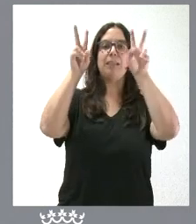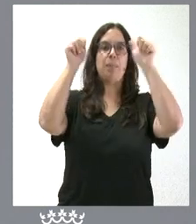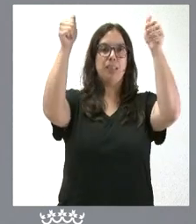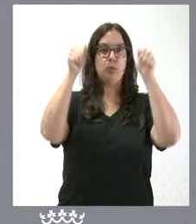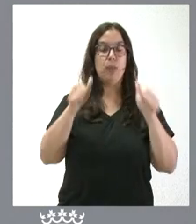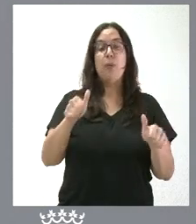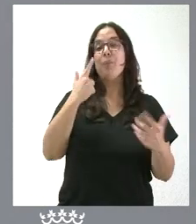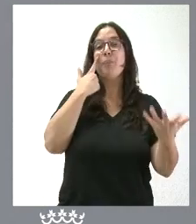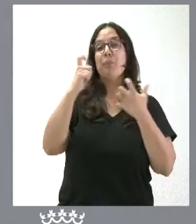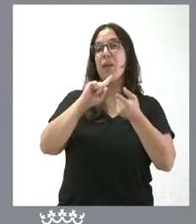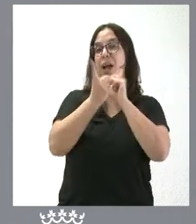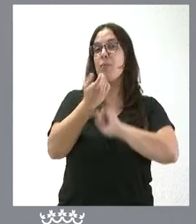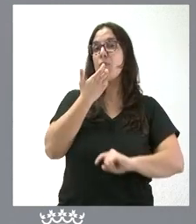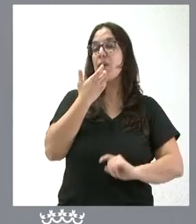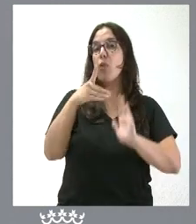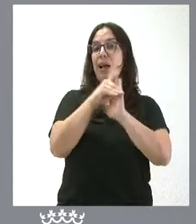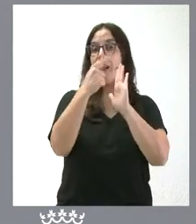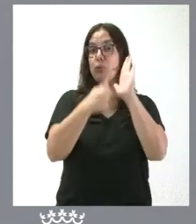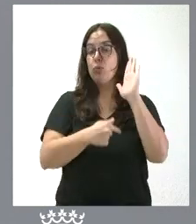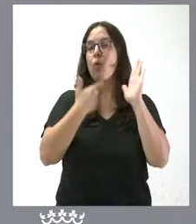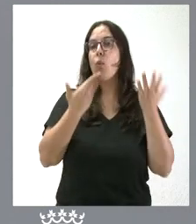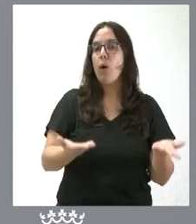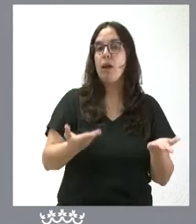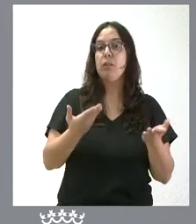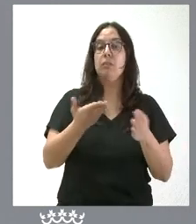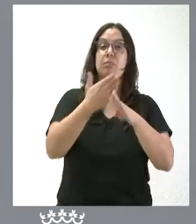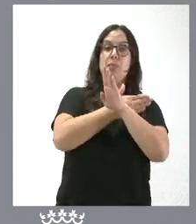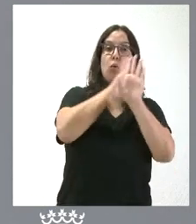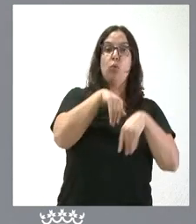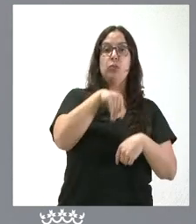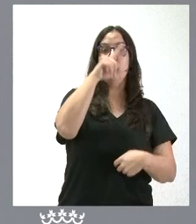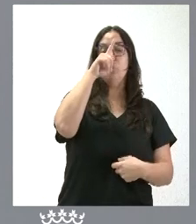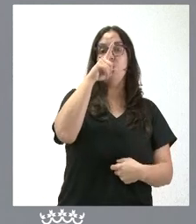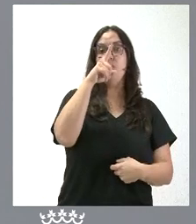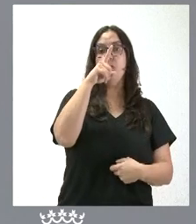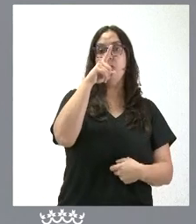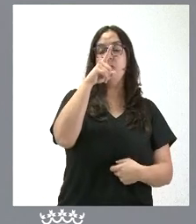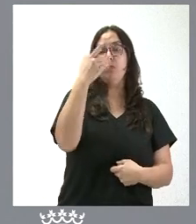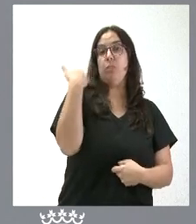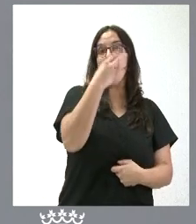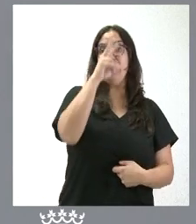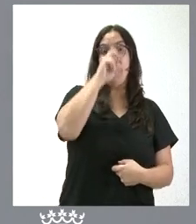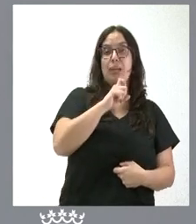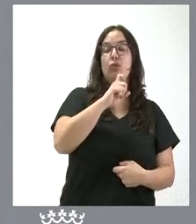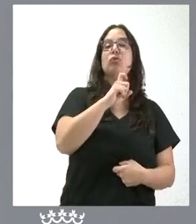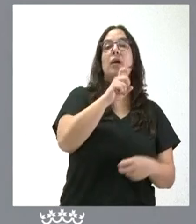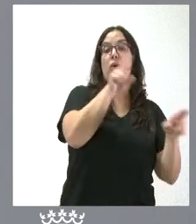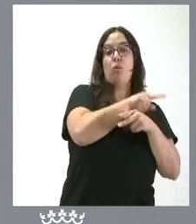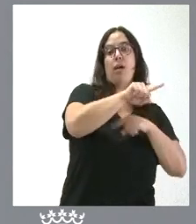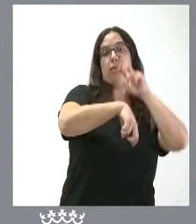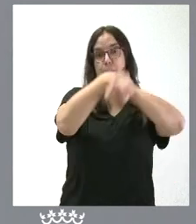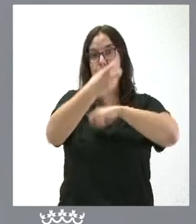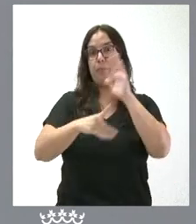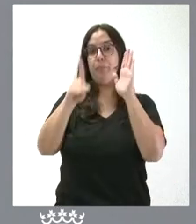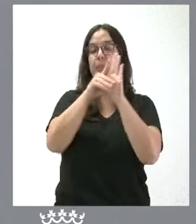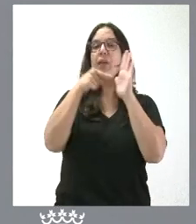los cambios más relevantes en este texto, que deroga el del año 2023, el de hace 20 años, es la modificación de la edad de acceso de los